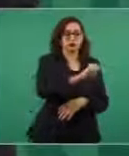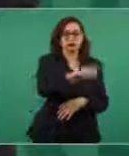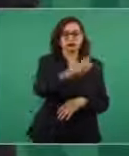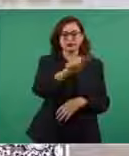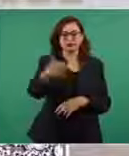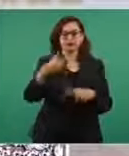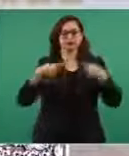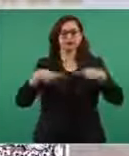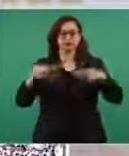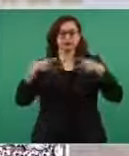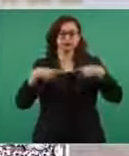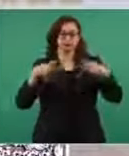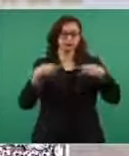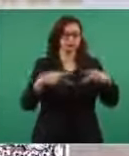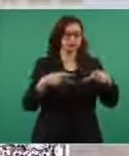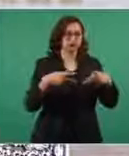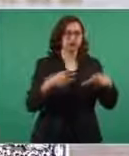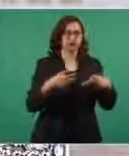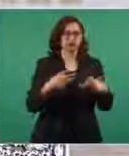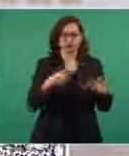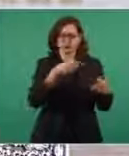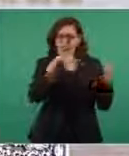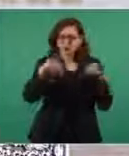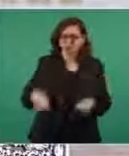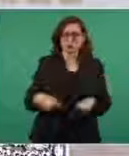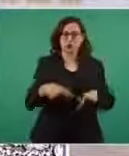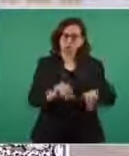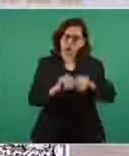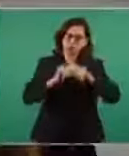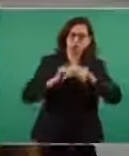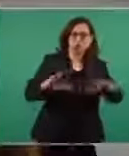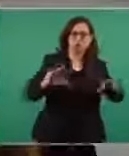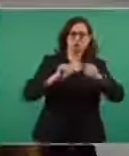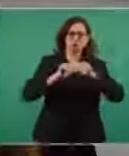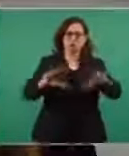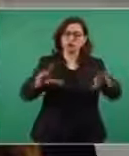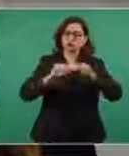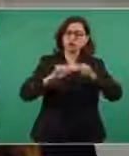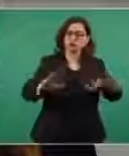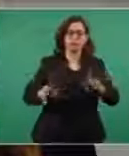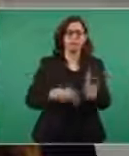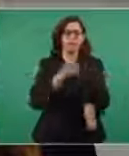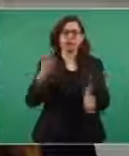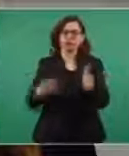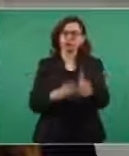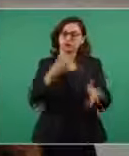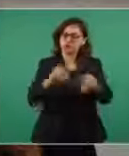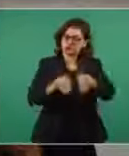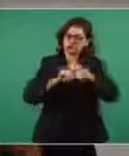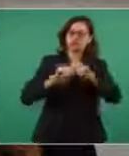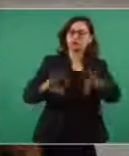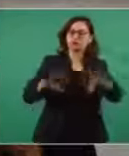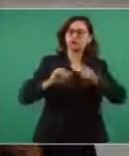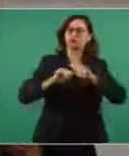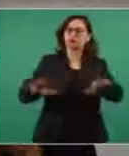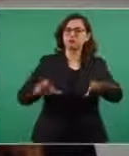o sea que tengamos información permanente permanente permanente permanente para contrarrestar